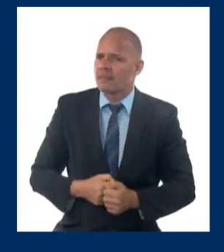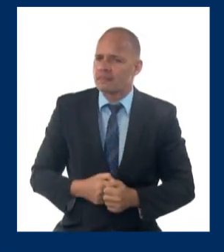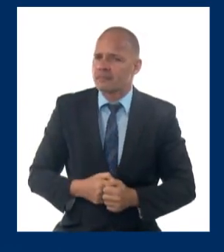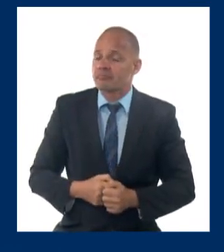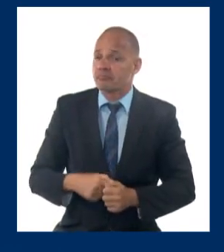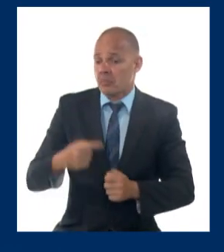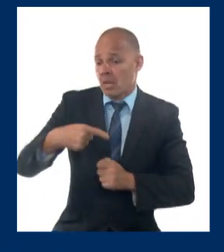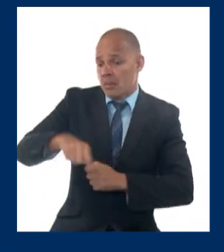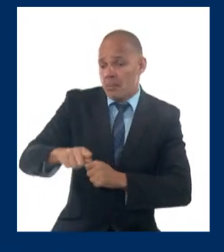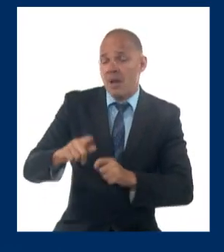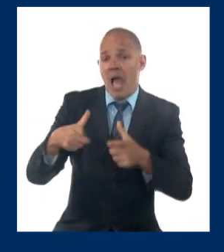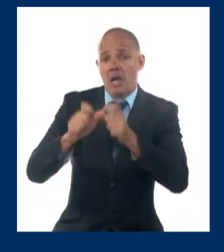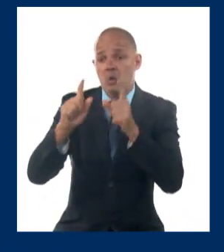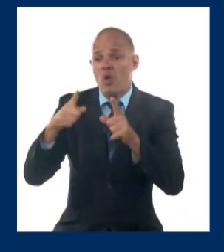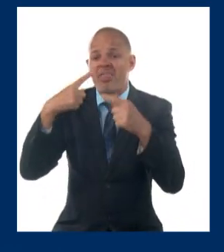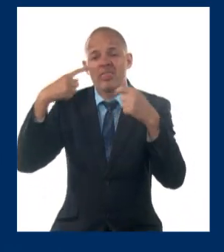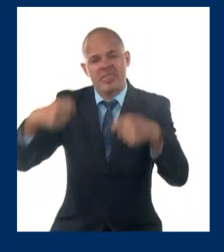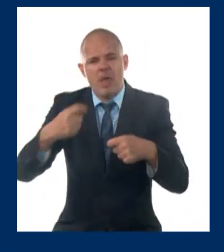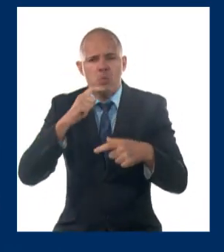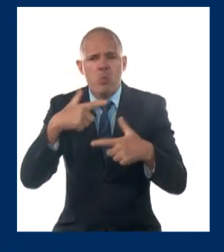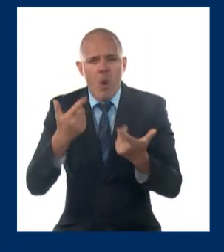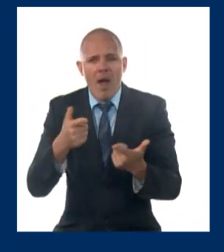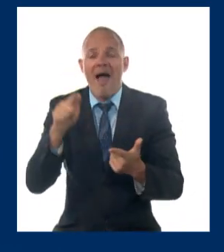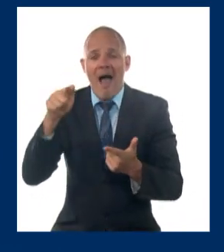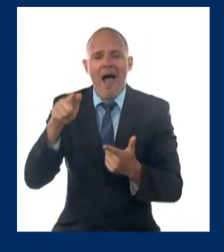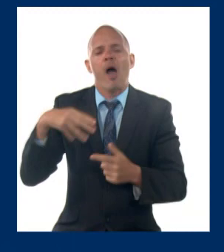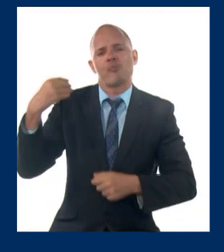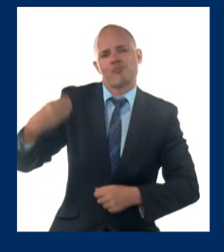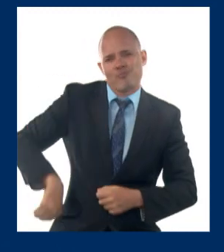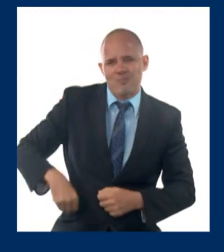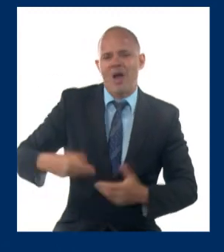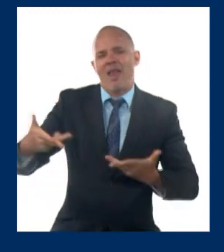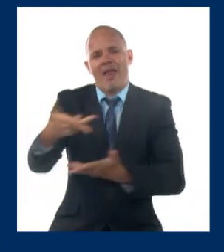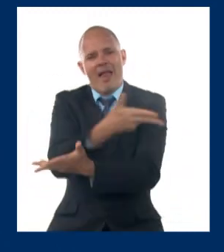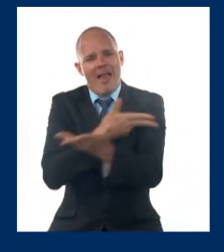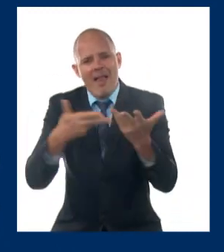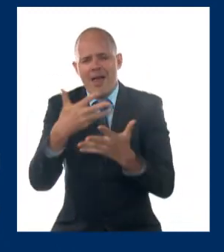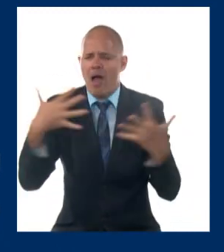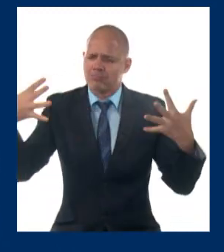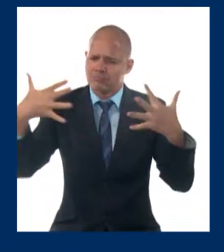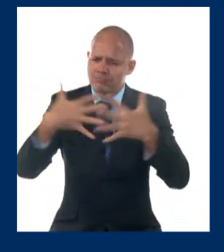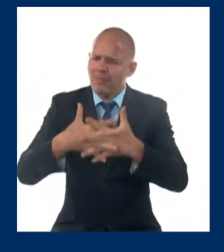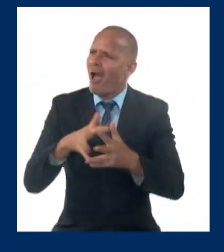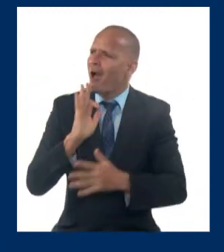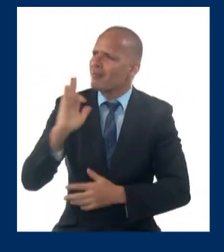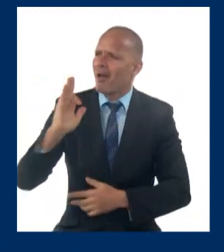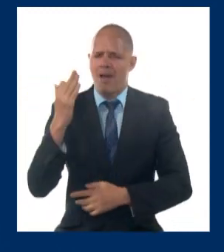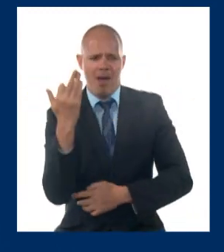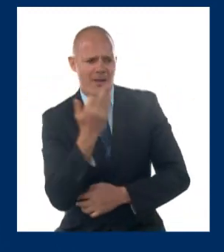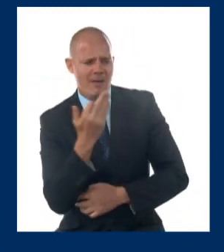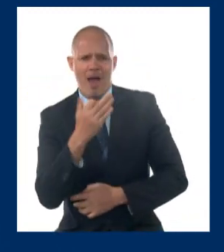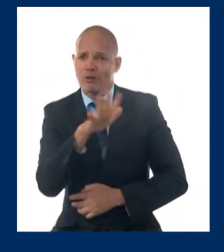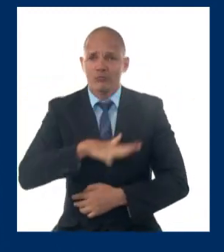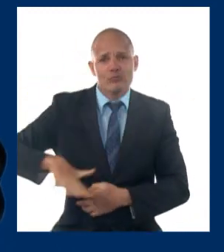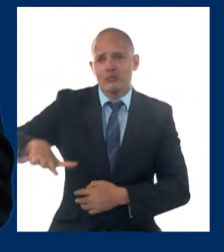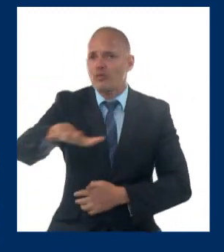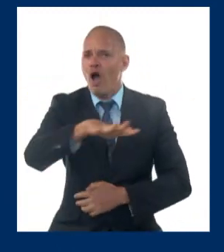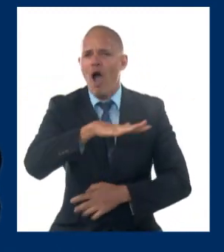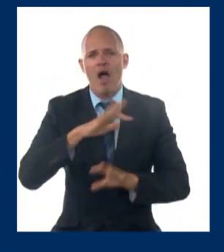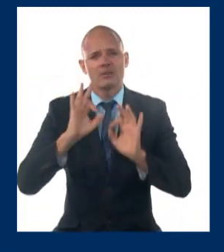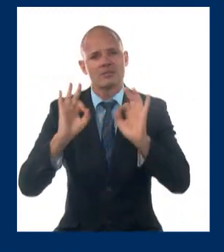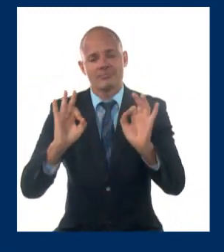Cumbre puede y debe ser un espacio de diálogo serio, participativo y plural que